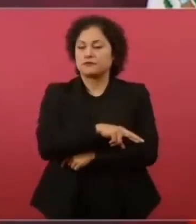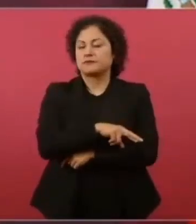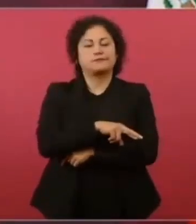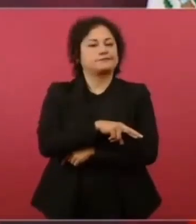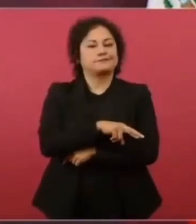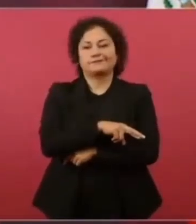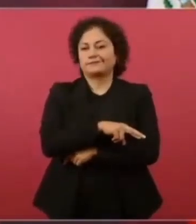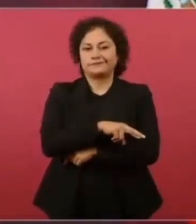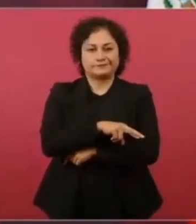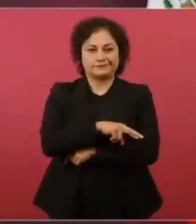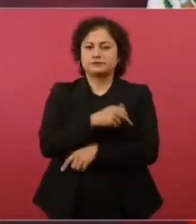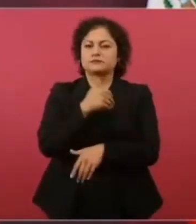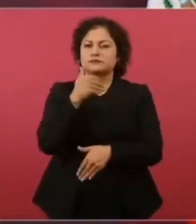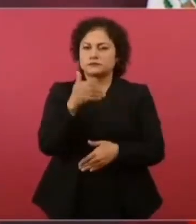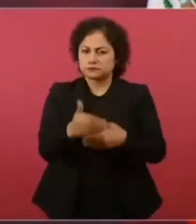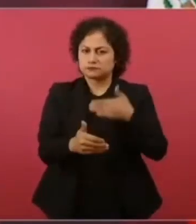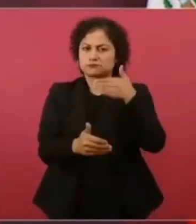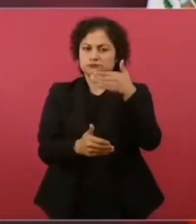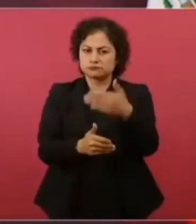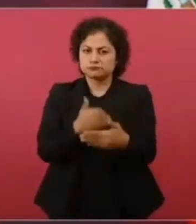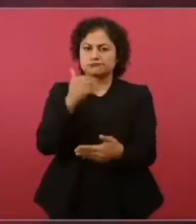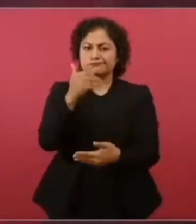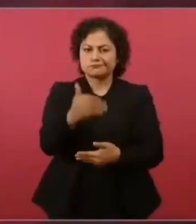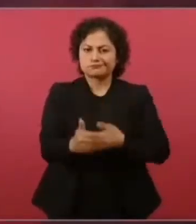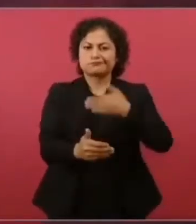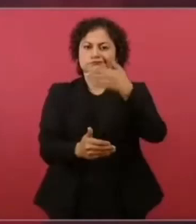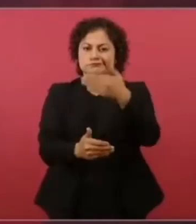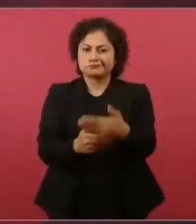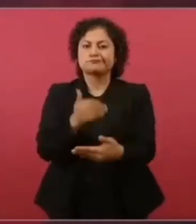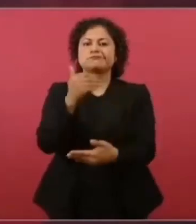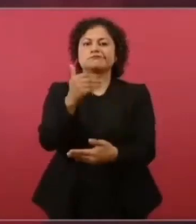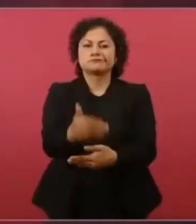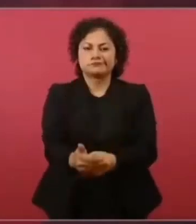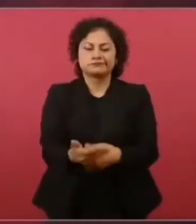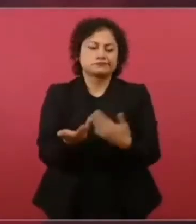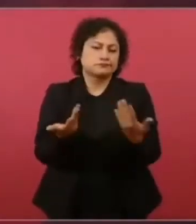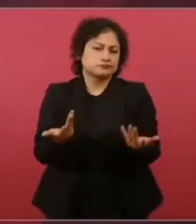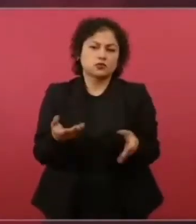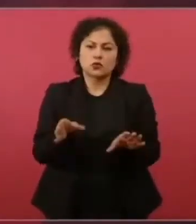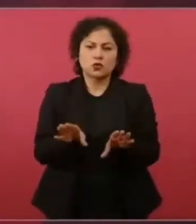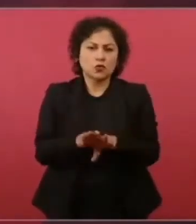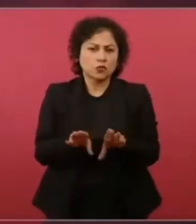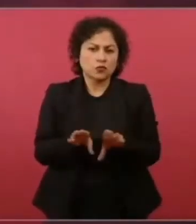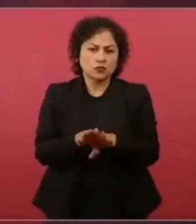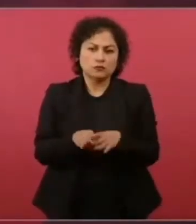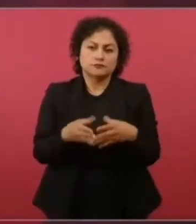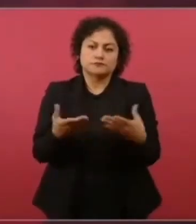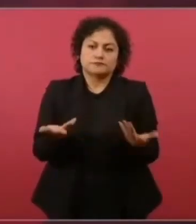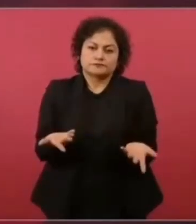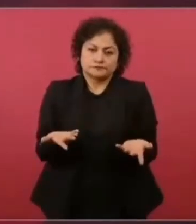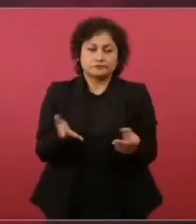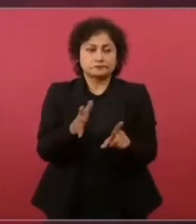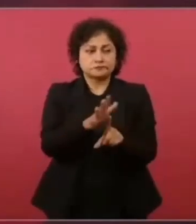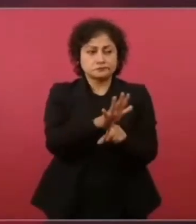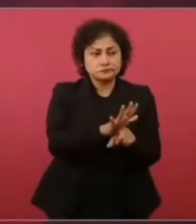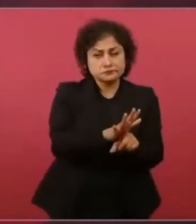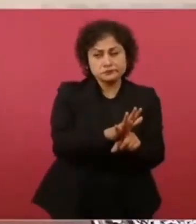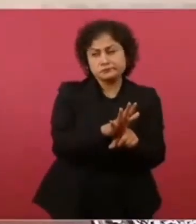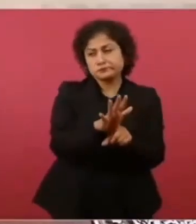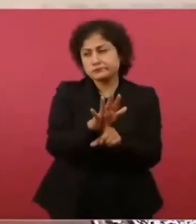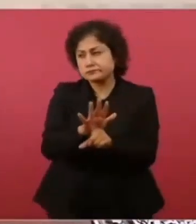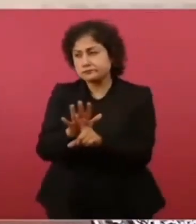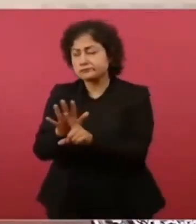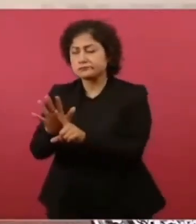Y lo tenemos que hacer convenciendo, persuadiendo. Y siento que hemos avanzado.